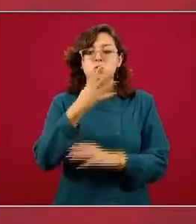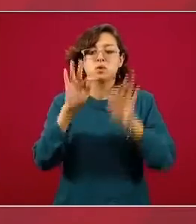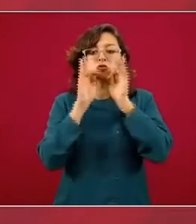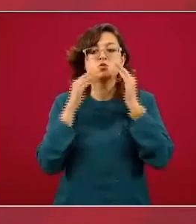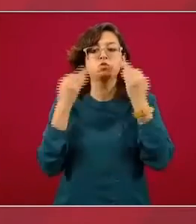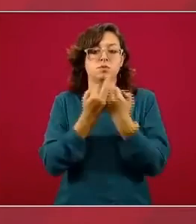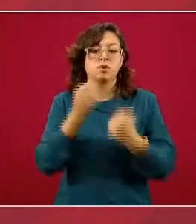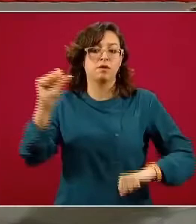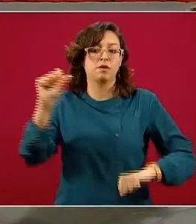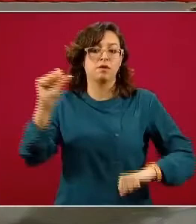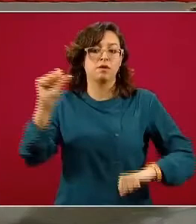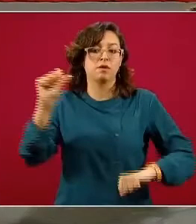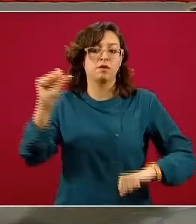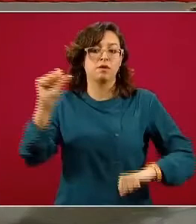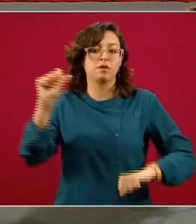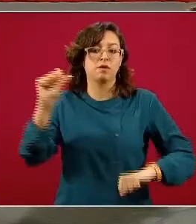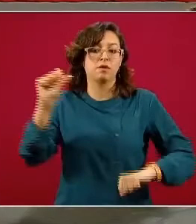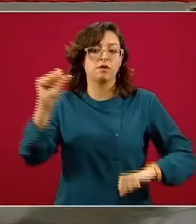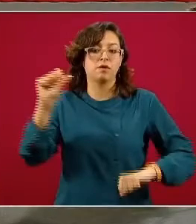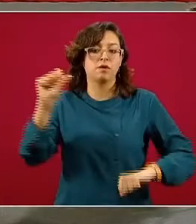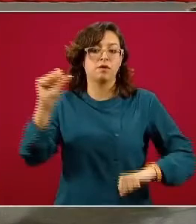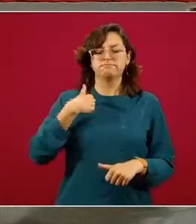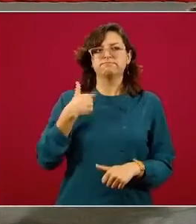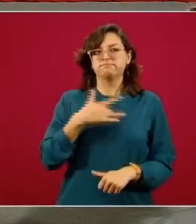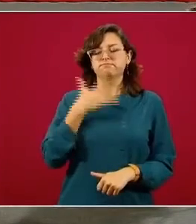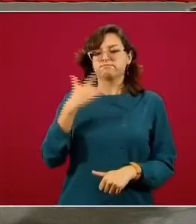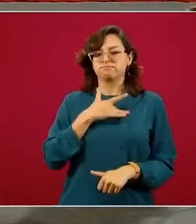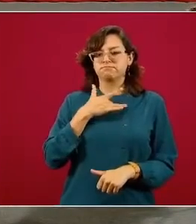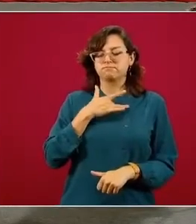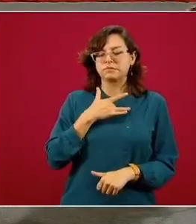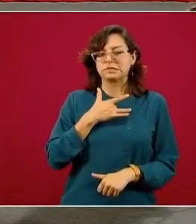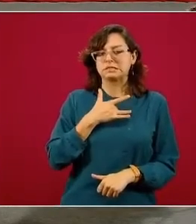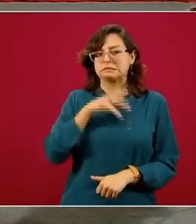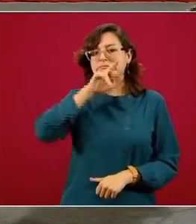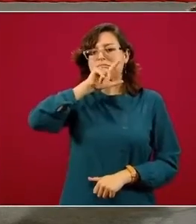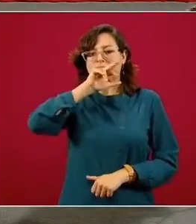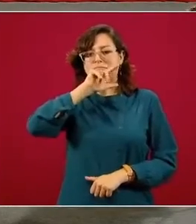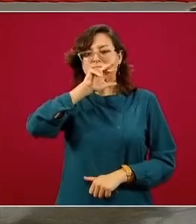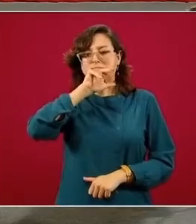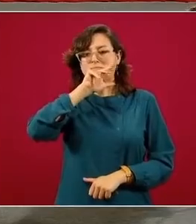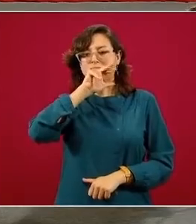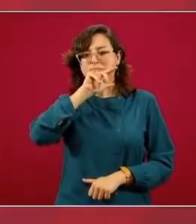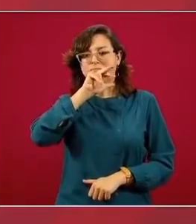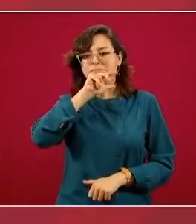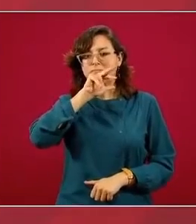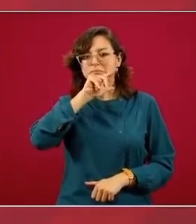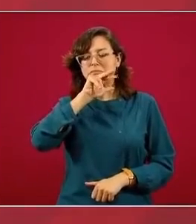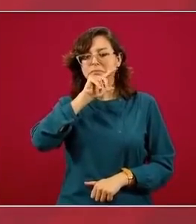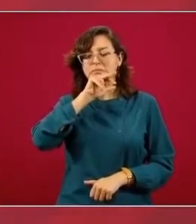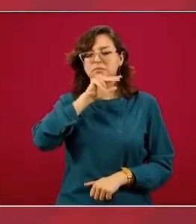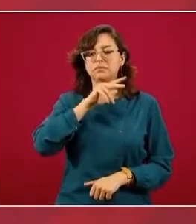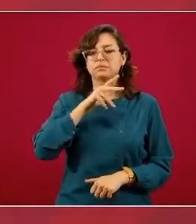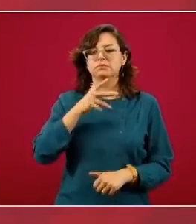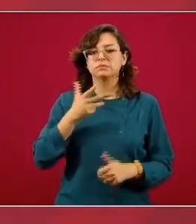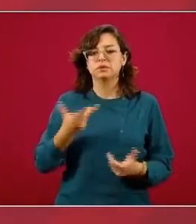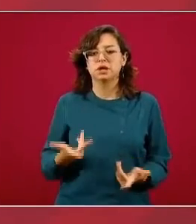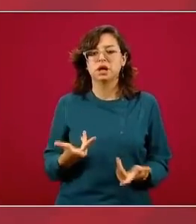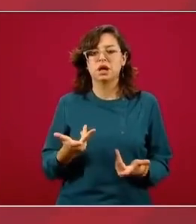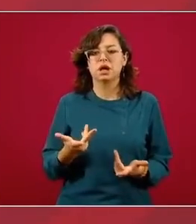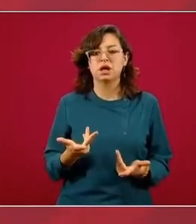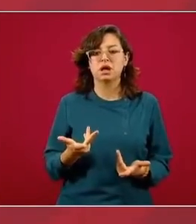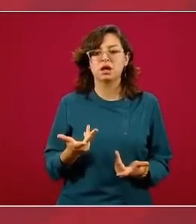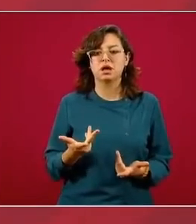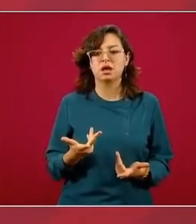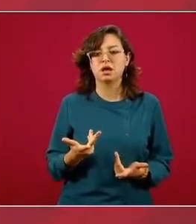Nueva Normalidad veo con cierta inquietud que varios medios